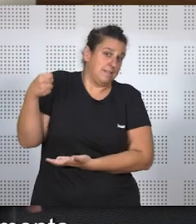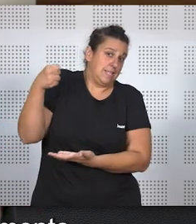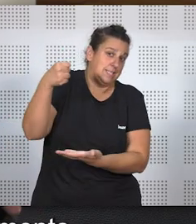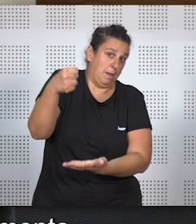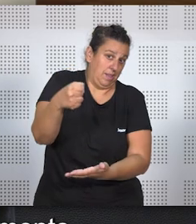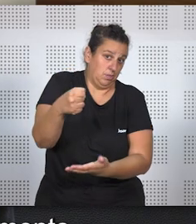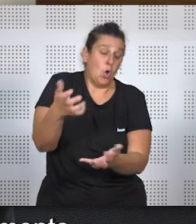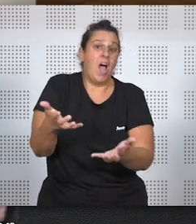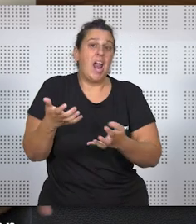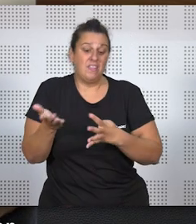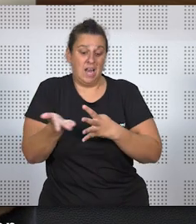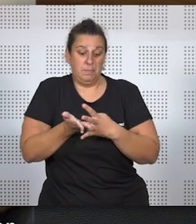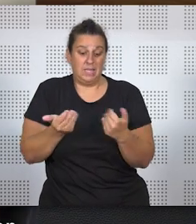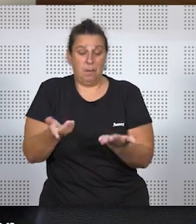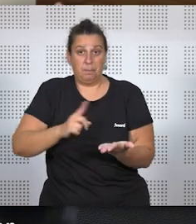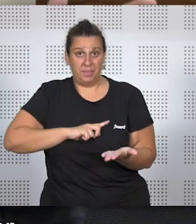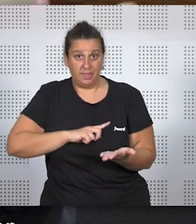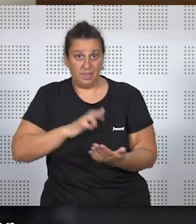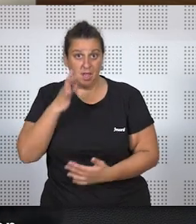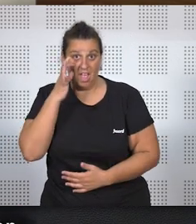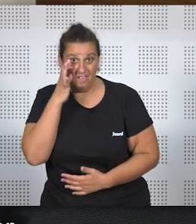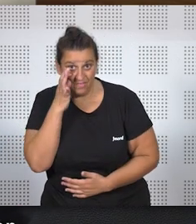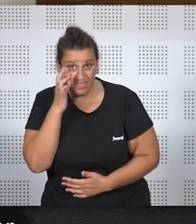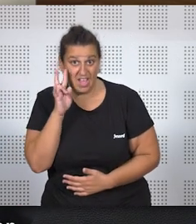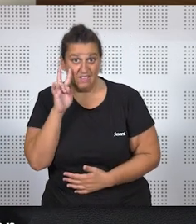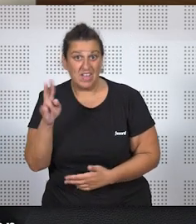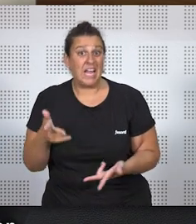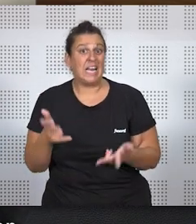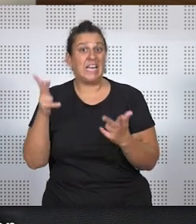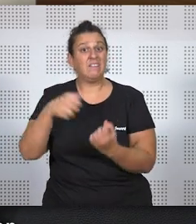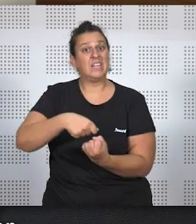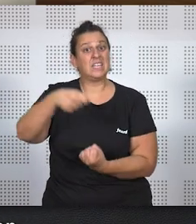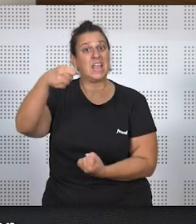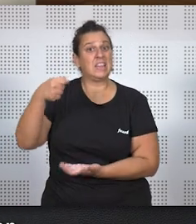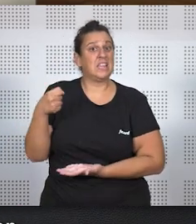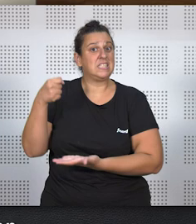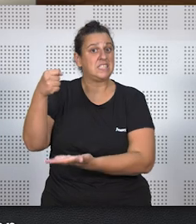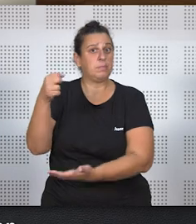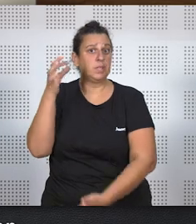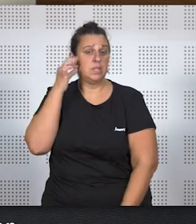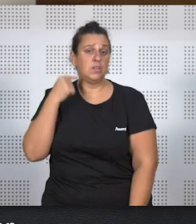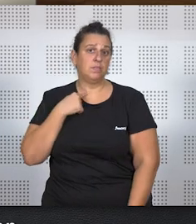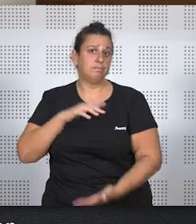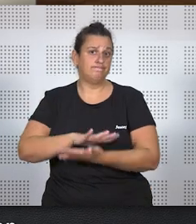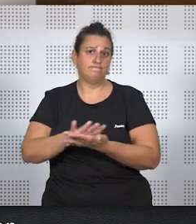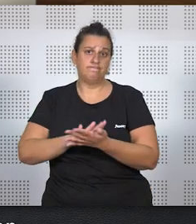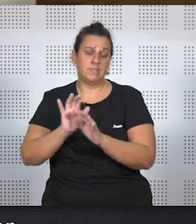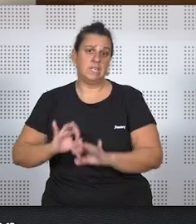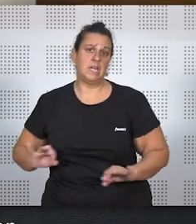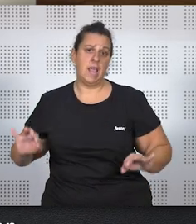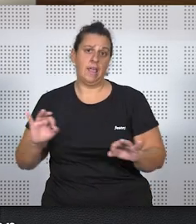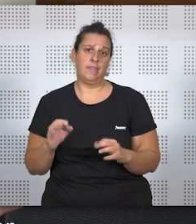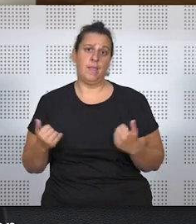bienes gananciales, y se puede encontrar que, como tiene libertad de testar, pues se lo ha dejado todo a su hijo,